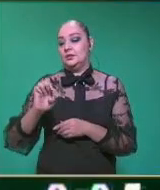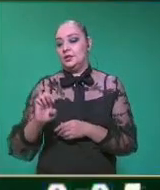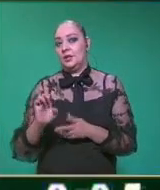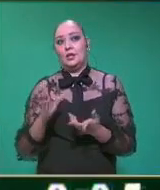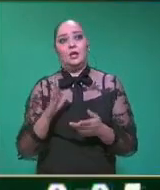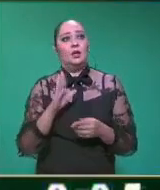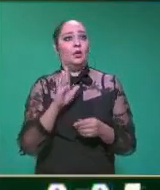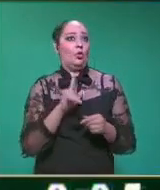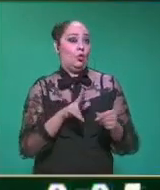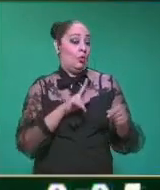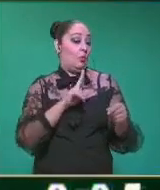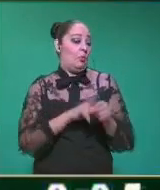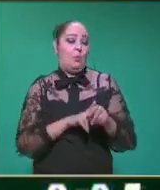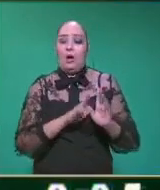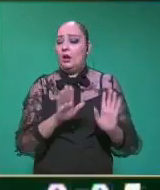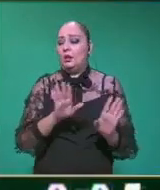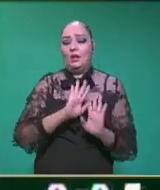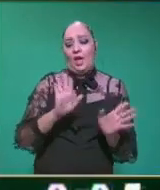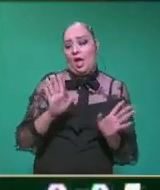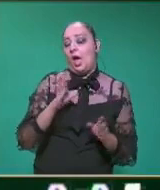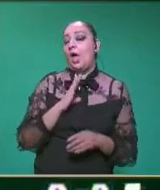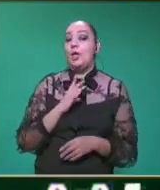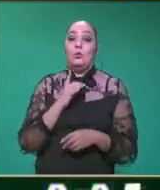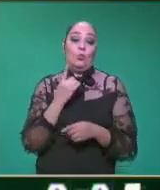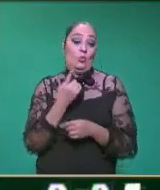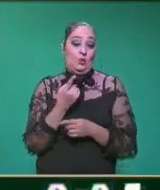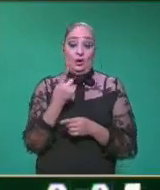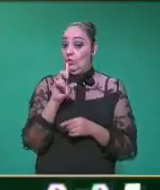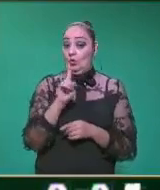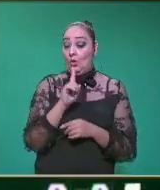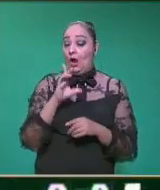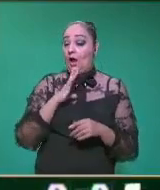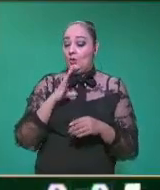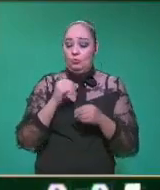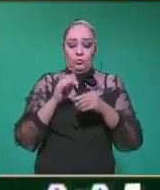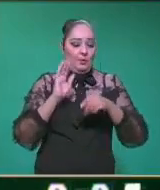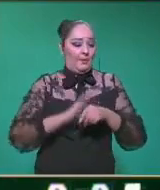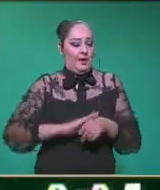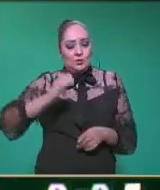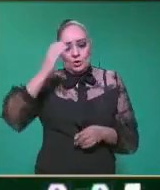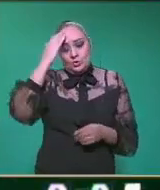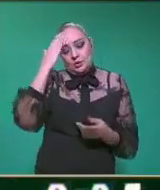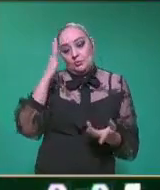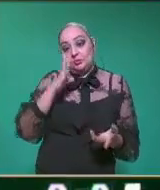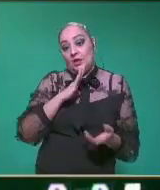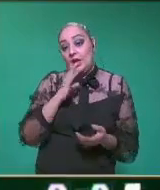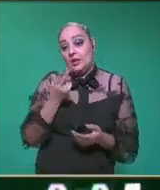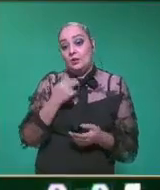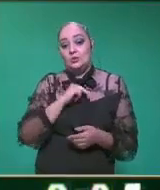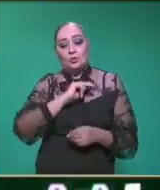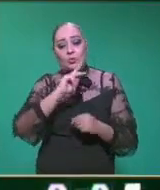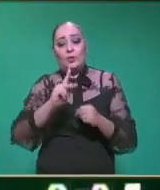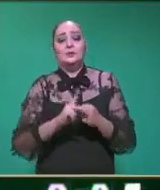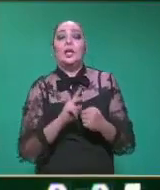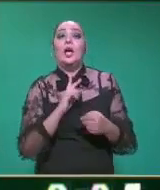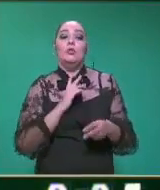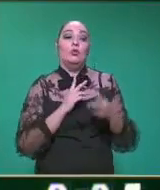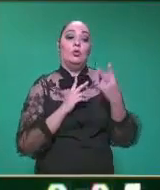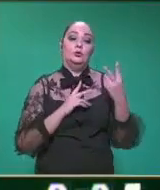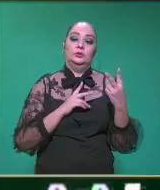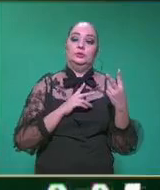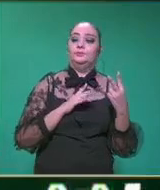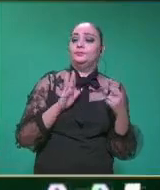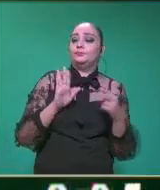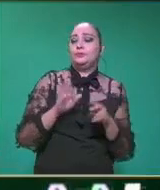una de las dos especies, porque pensamos que es una sola, pero no, en realidad las especies que más conocemos de tlacuaches en el país son dos, que sería